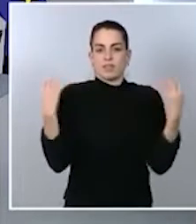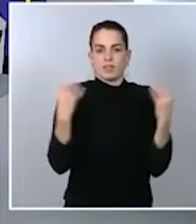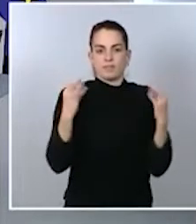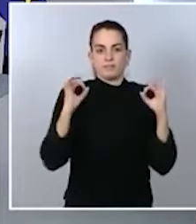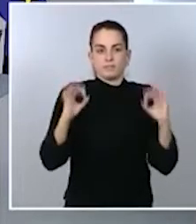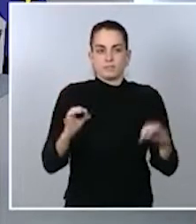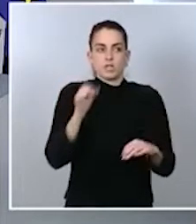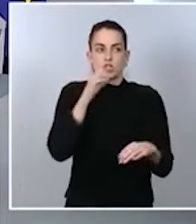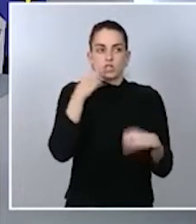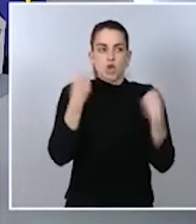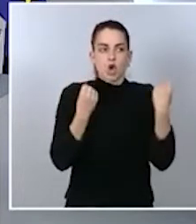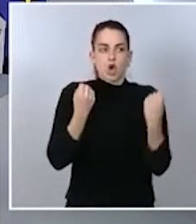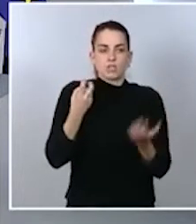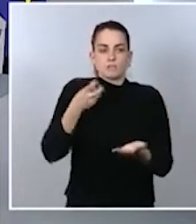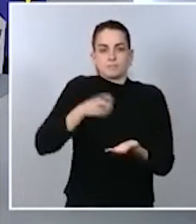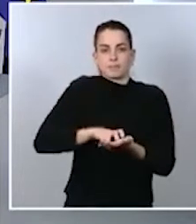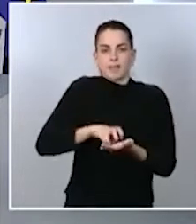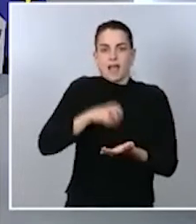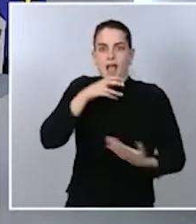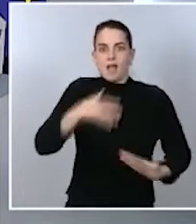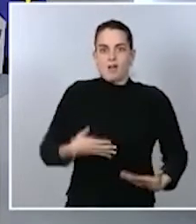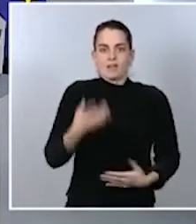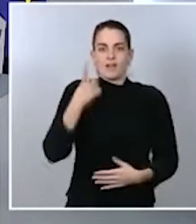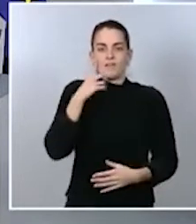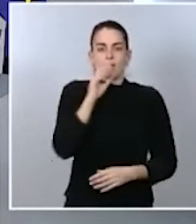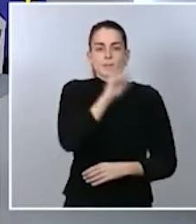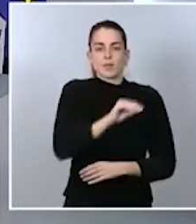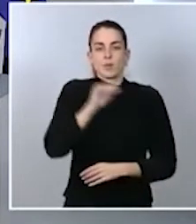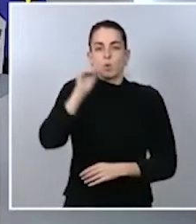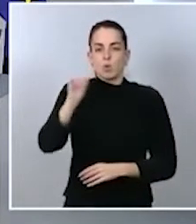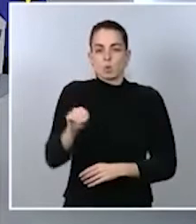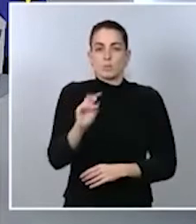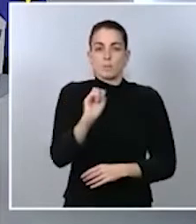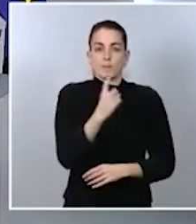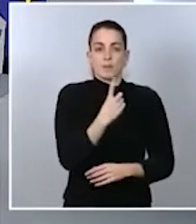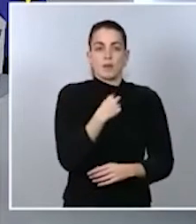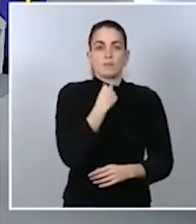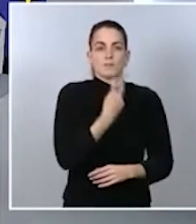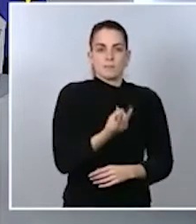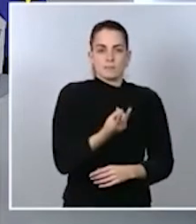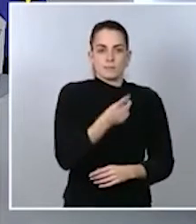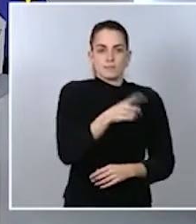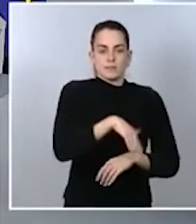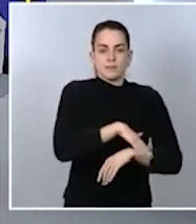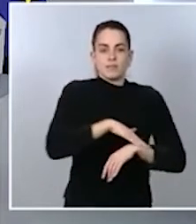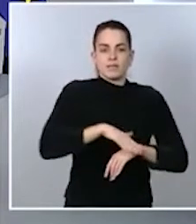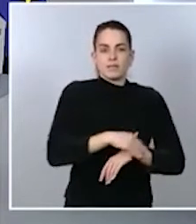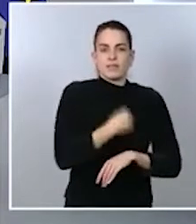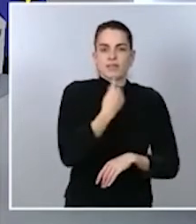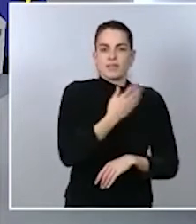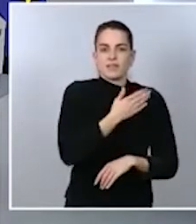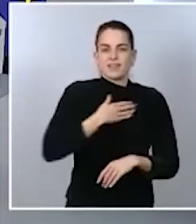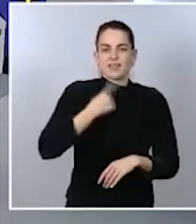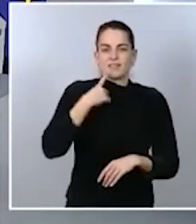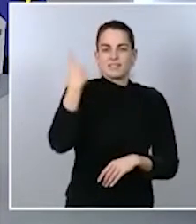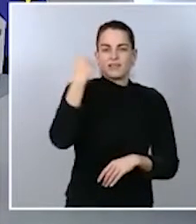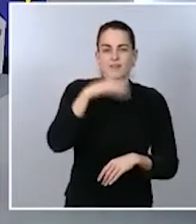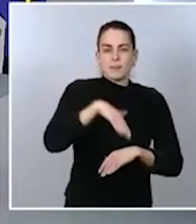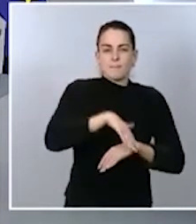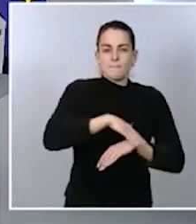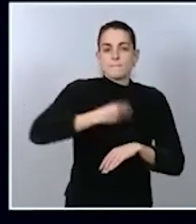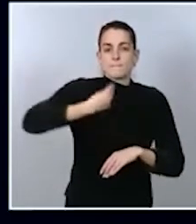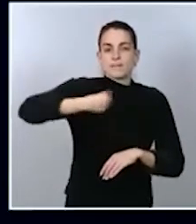plantearles un par de cuestiones. A la ministra portavoz quería saber si el presidente se está planteando